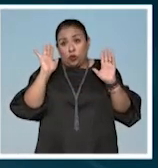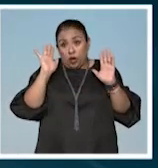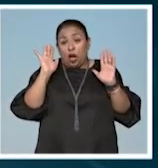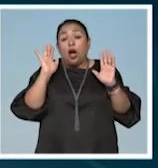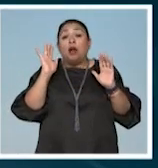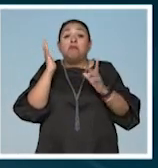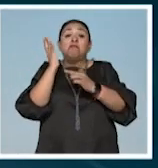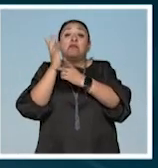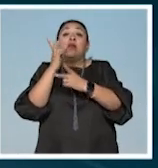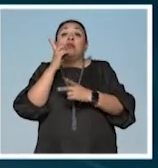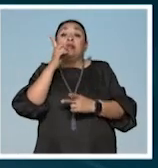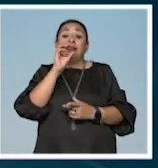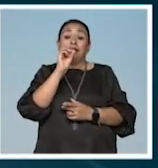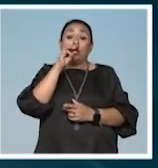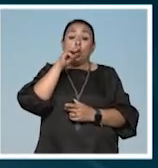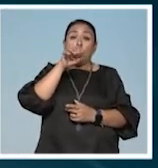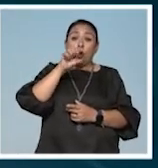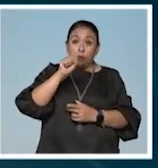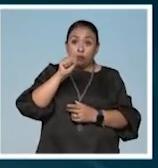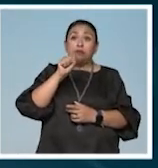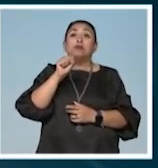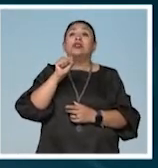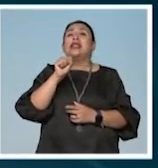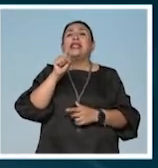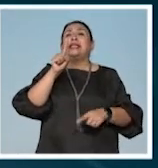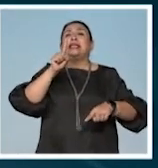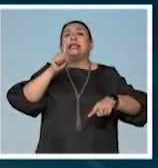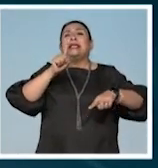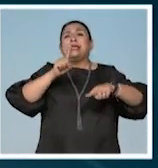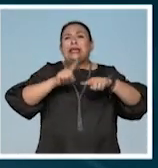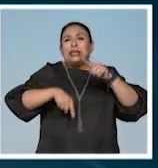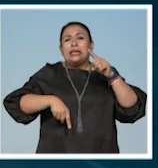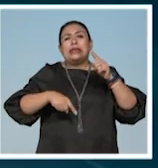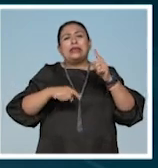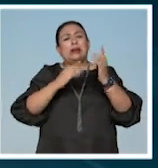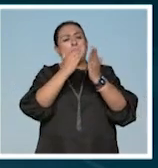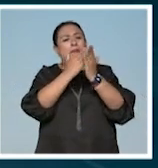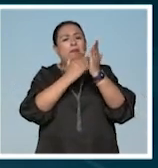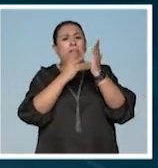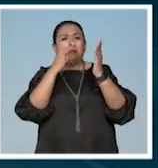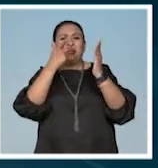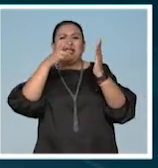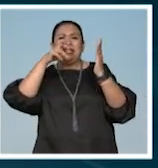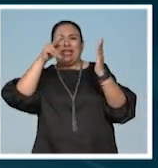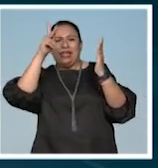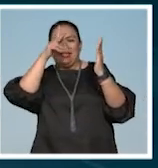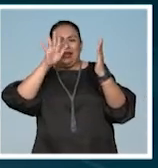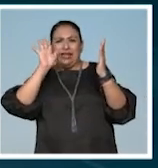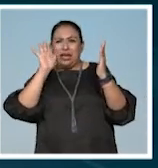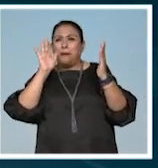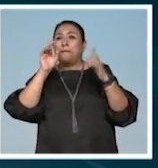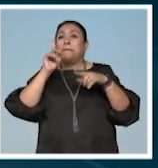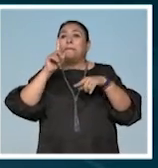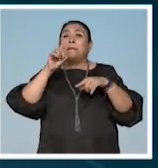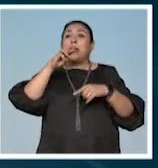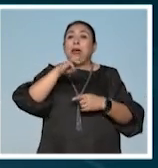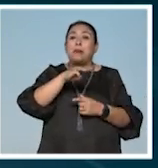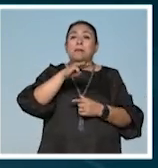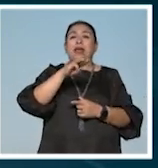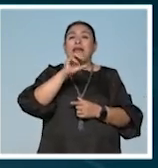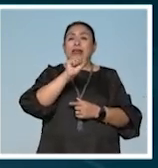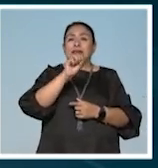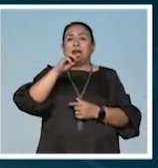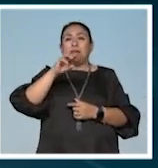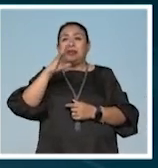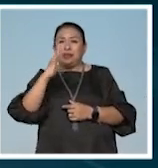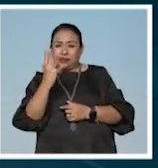apelando que la OMS los baje de las manuales de psiquiatría, específicamente el DSM-5 y